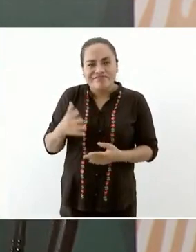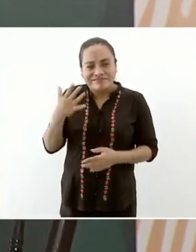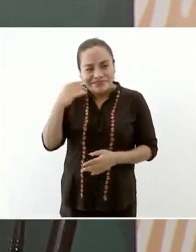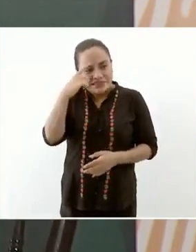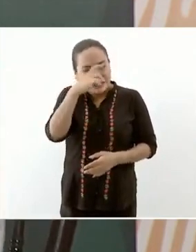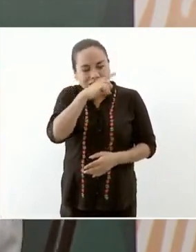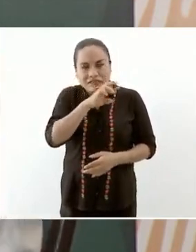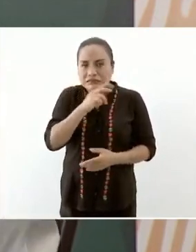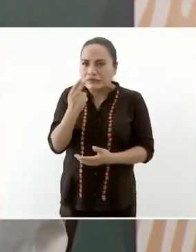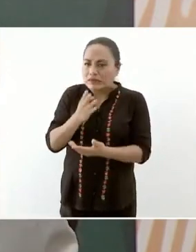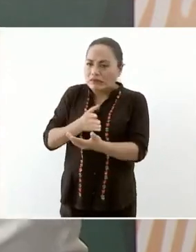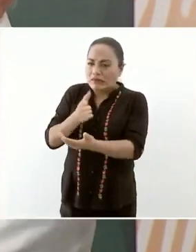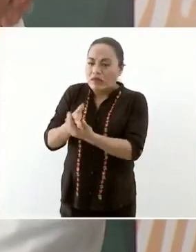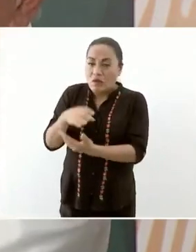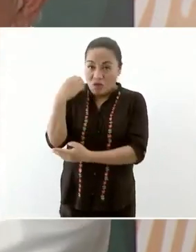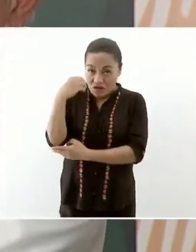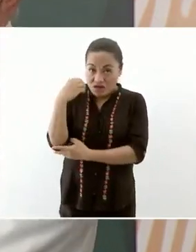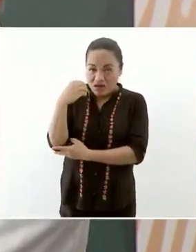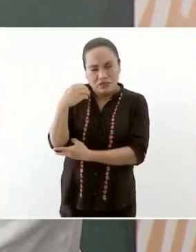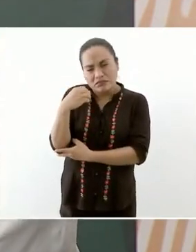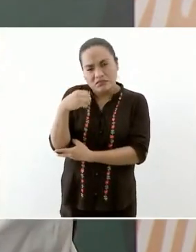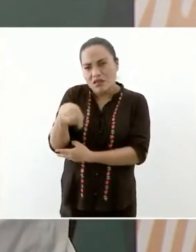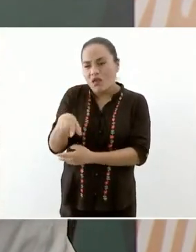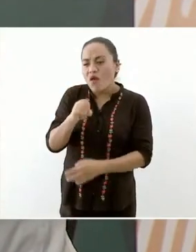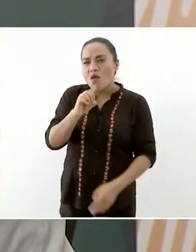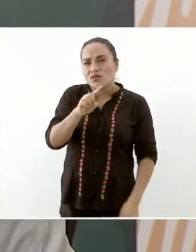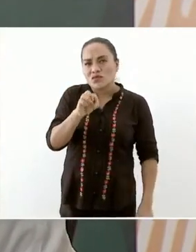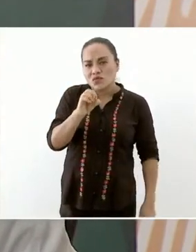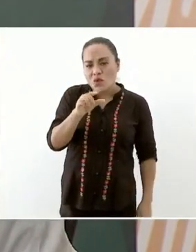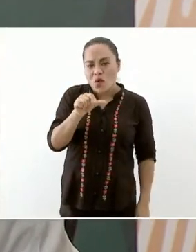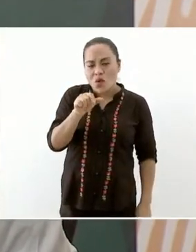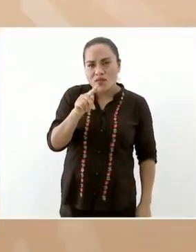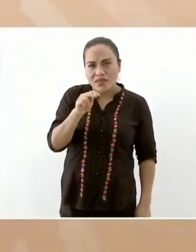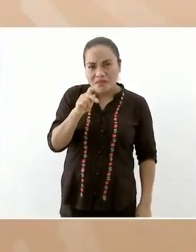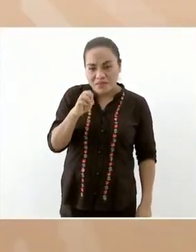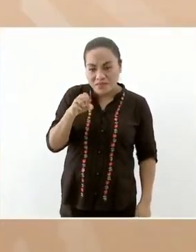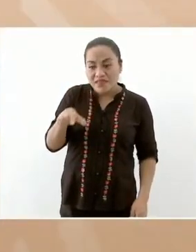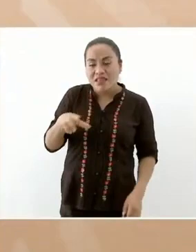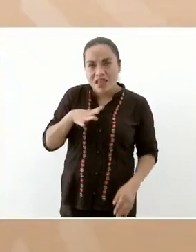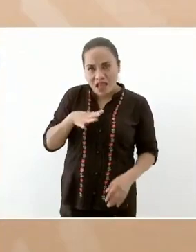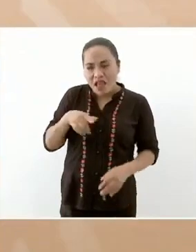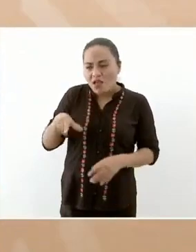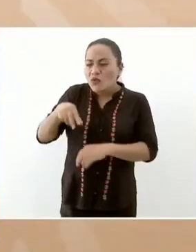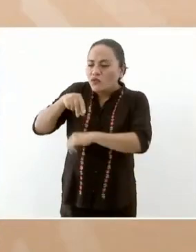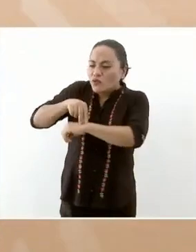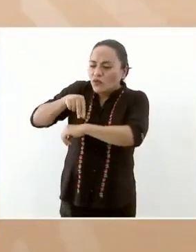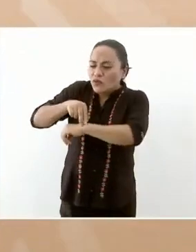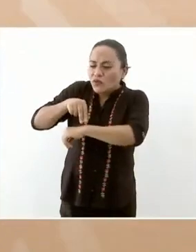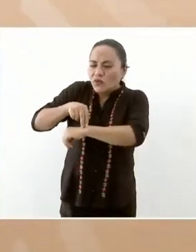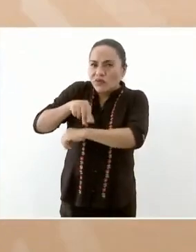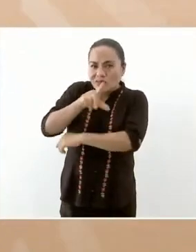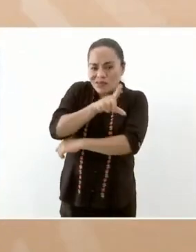Osolotepec pero que no tiene médico o que tiene médico nada más de lunes a viernes